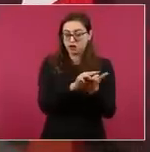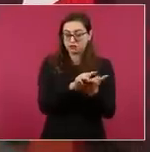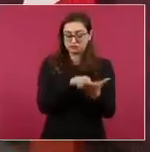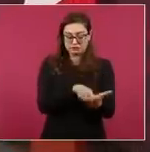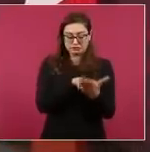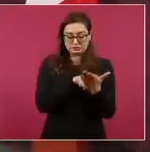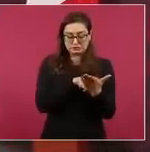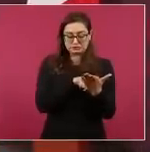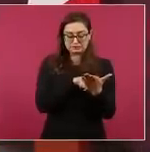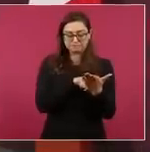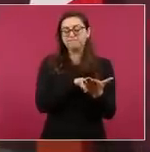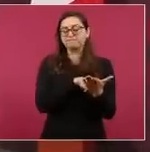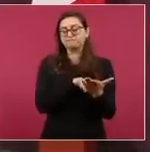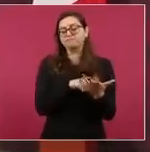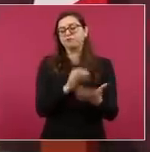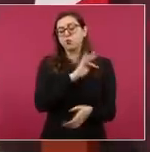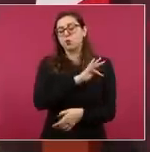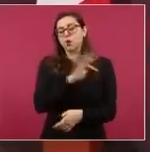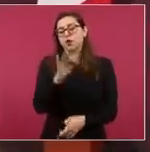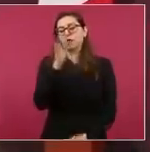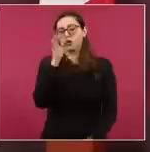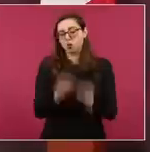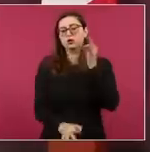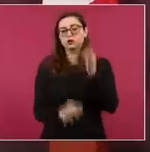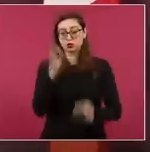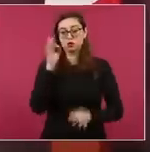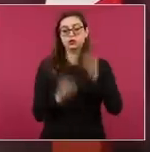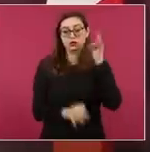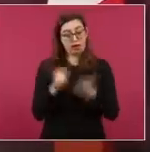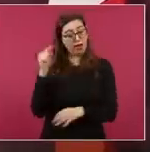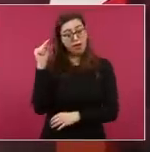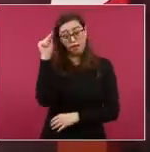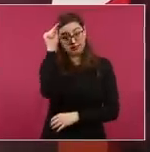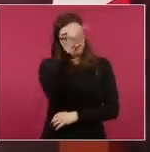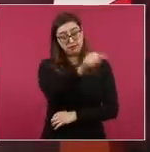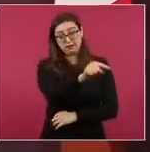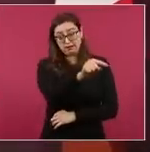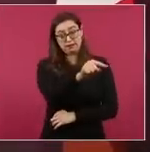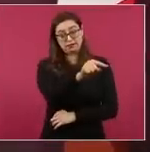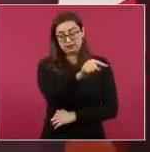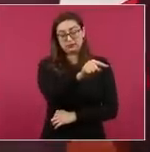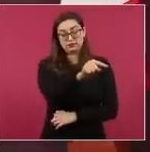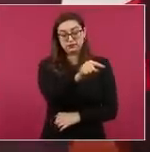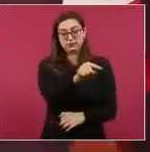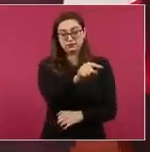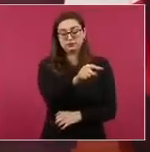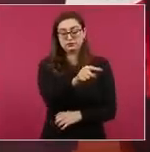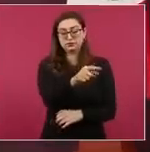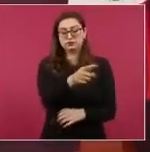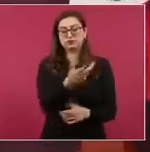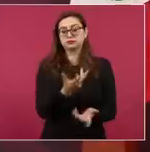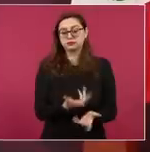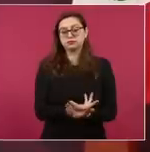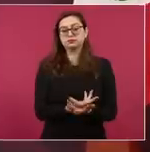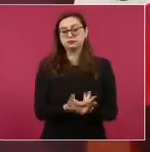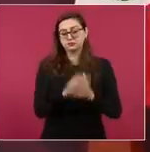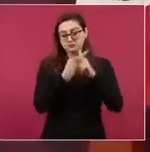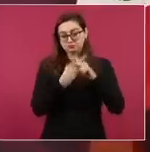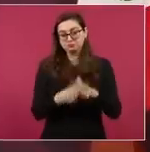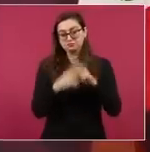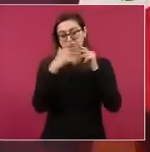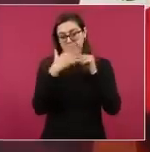litigar en Estados Unidos